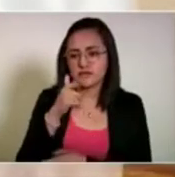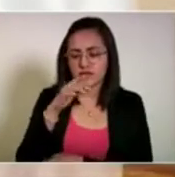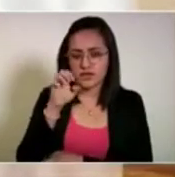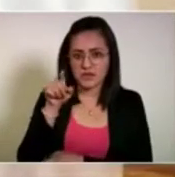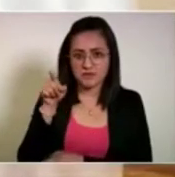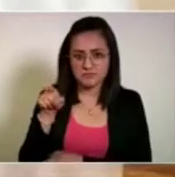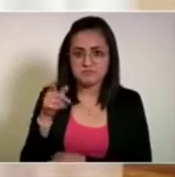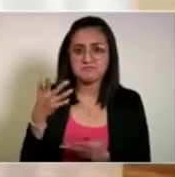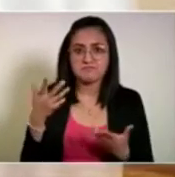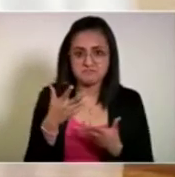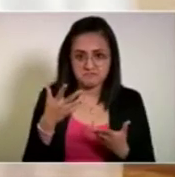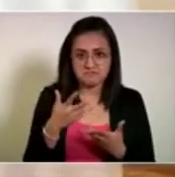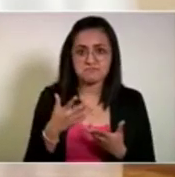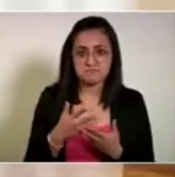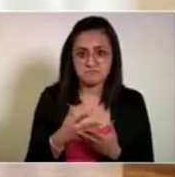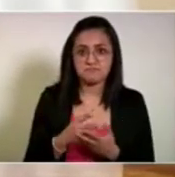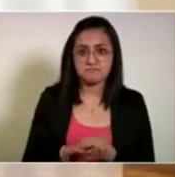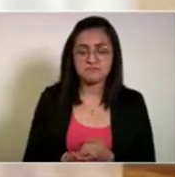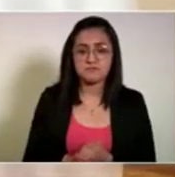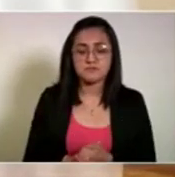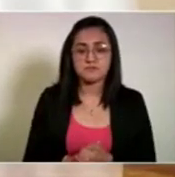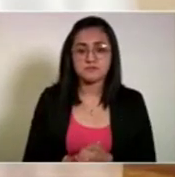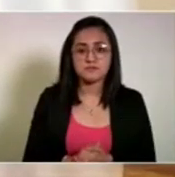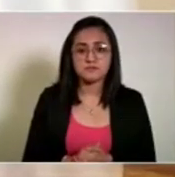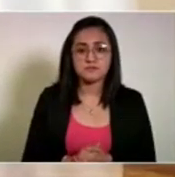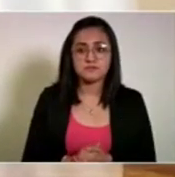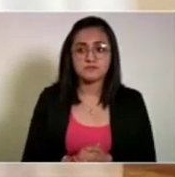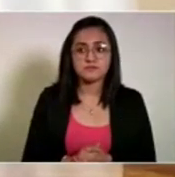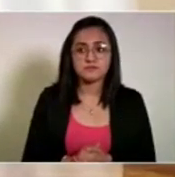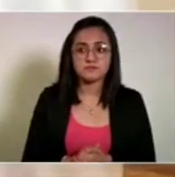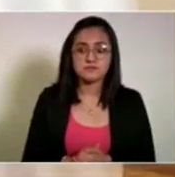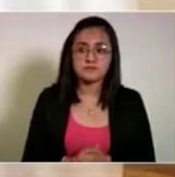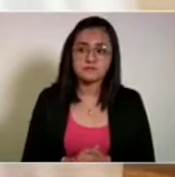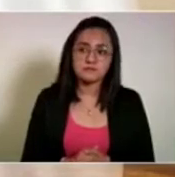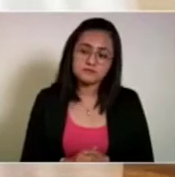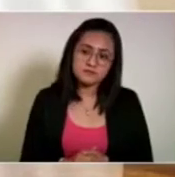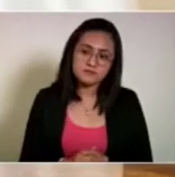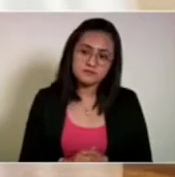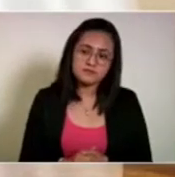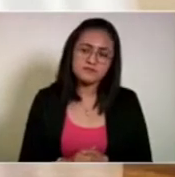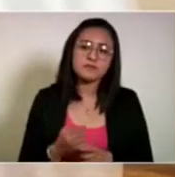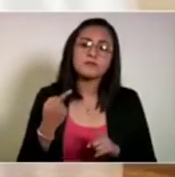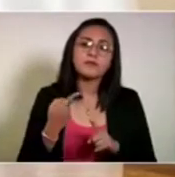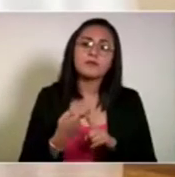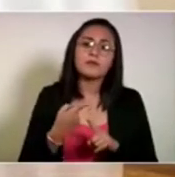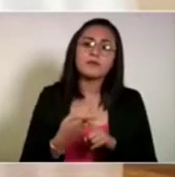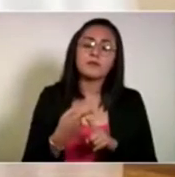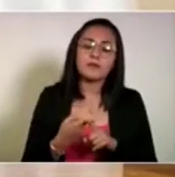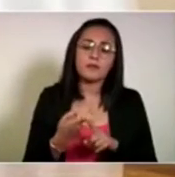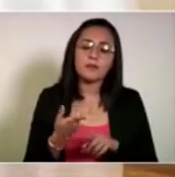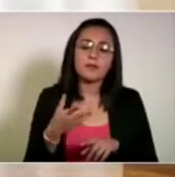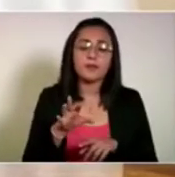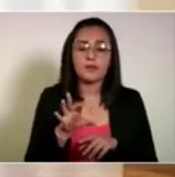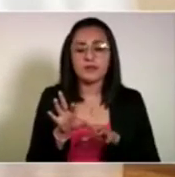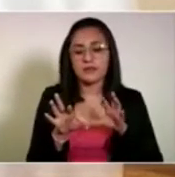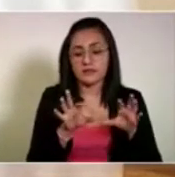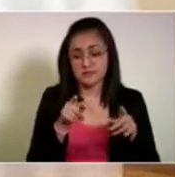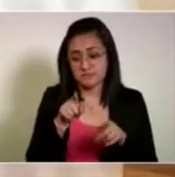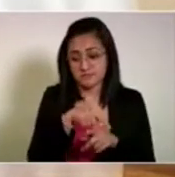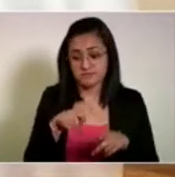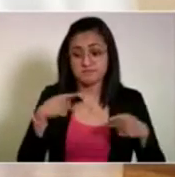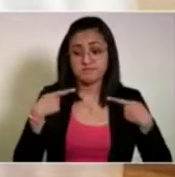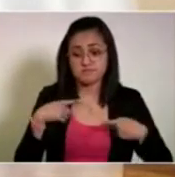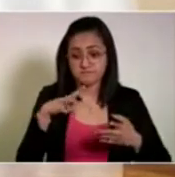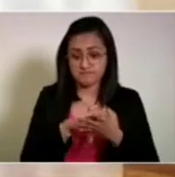General del Estado, están implicados, estuvieron coludidos con los